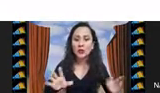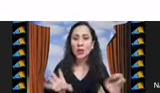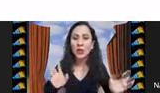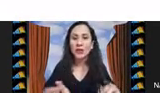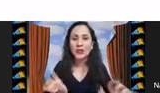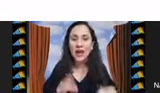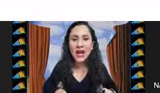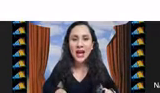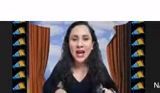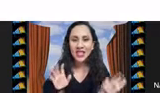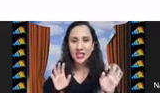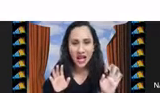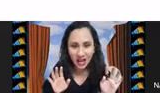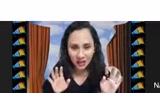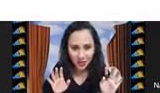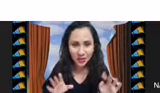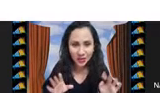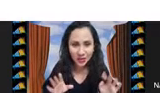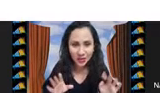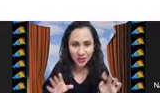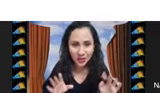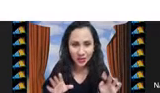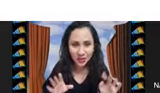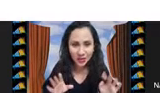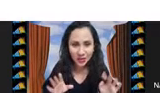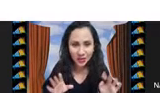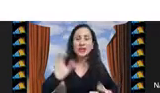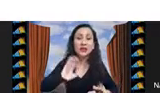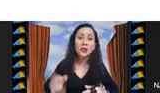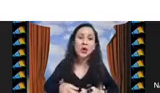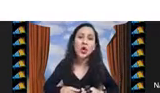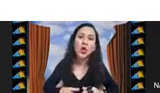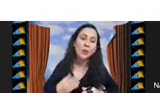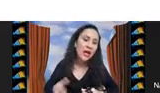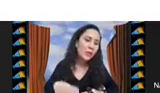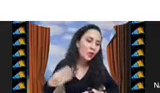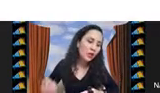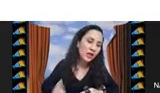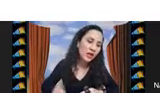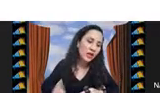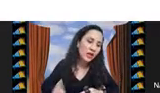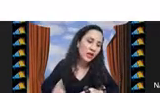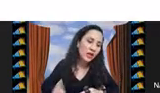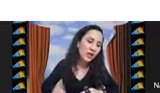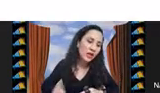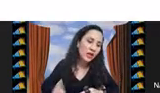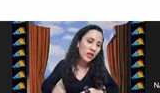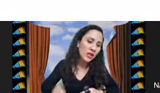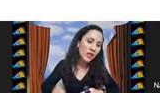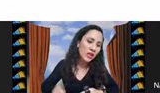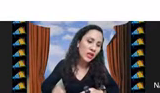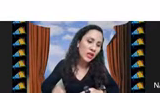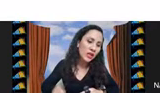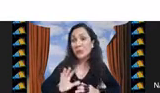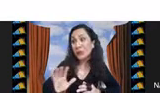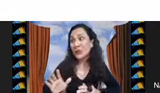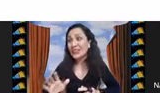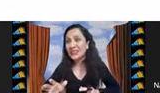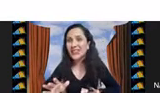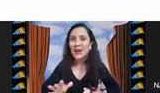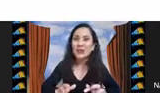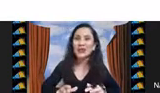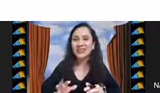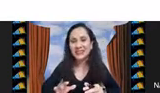y vemos cómo le fue y ya ¿no? le fue bien es competitivo lo comparamos contra las otras propuestas y